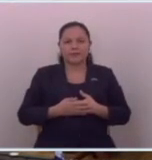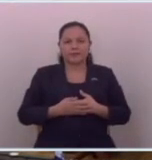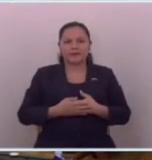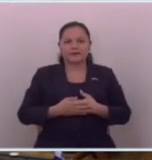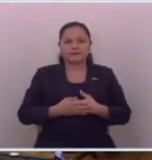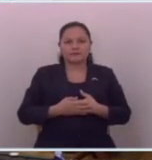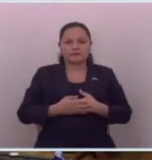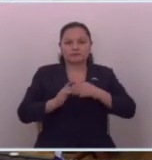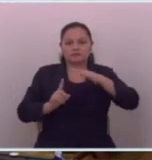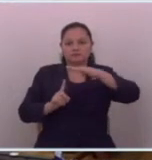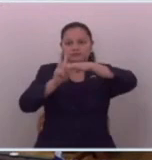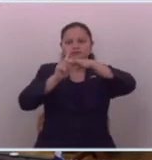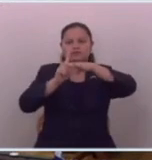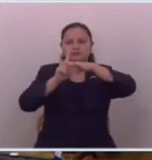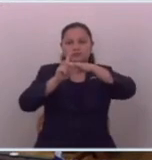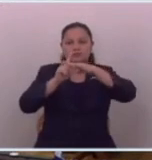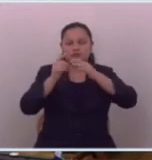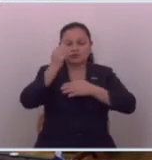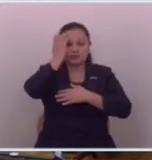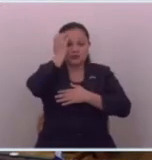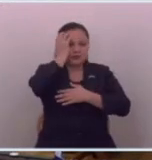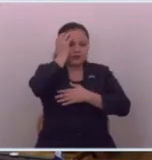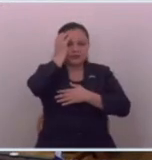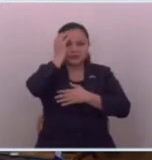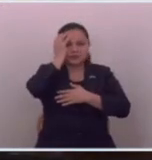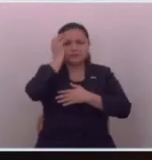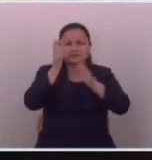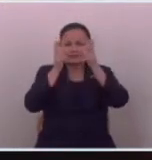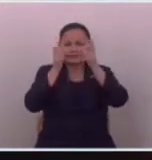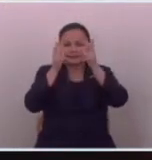si de repente aflige yo he escuchado